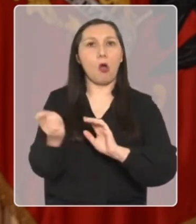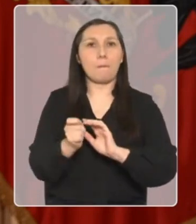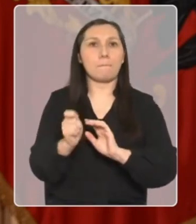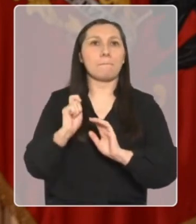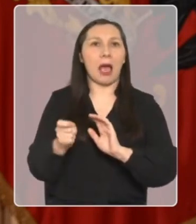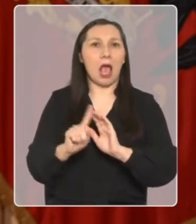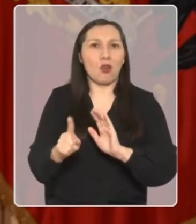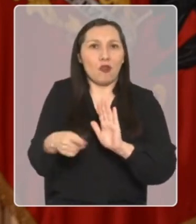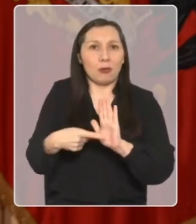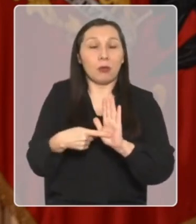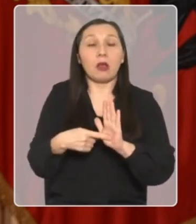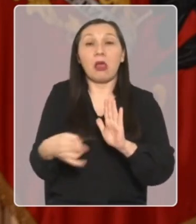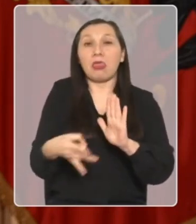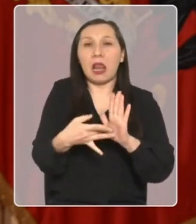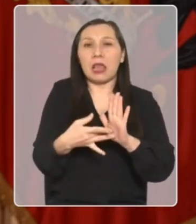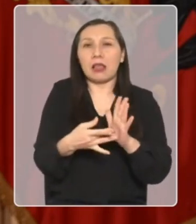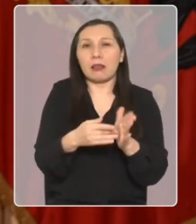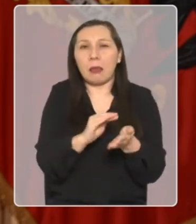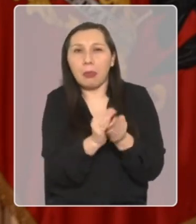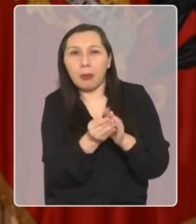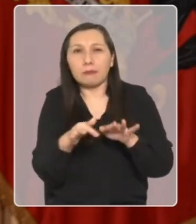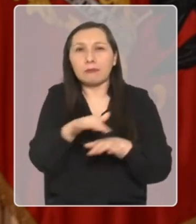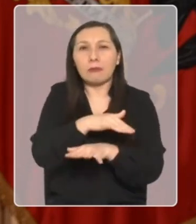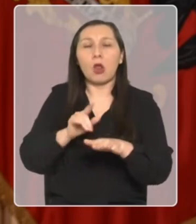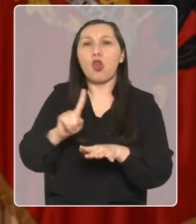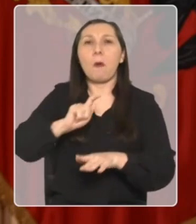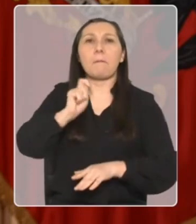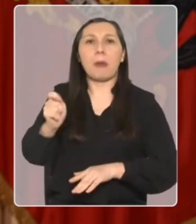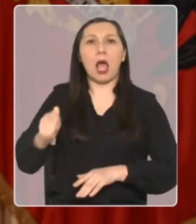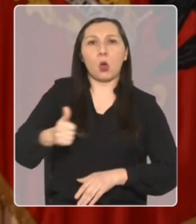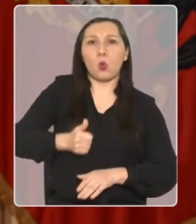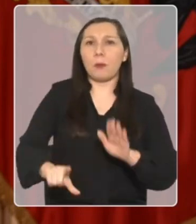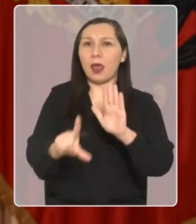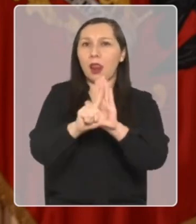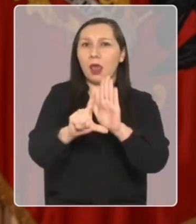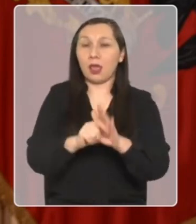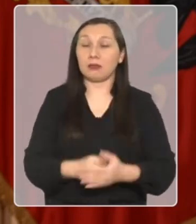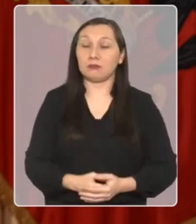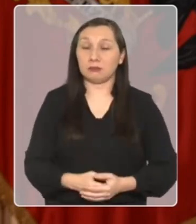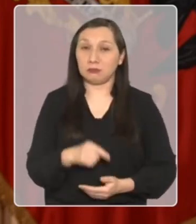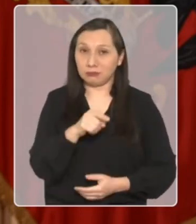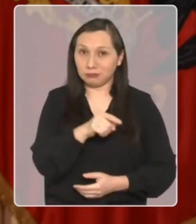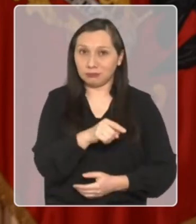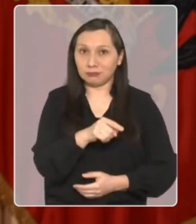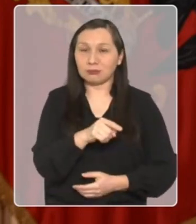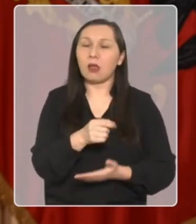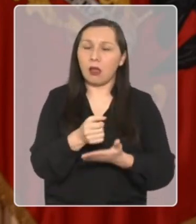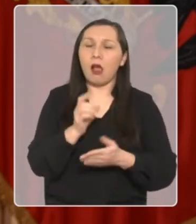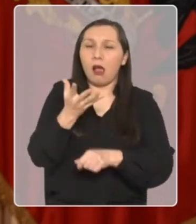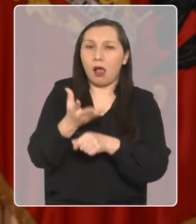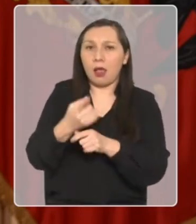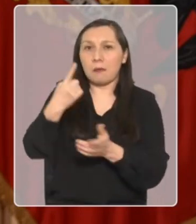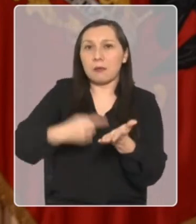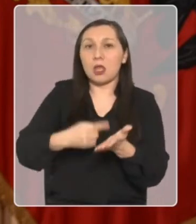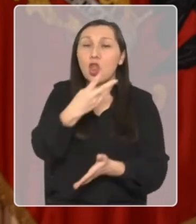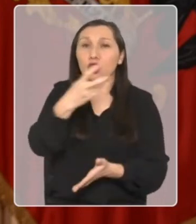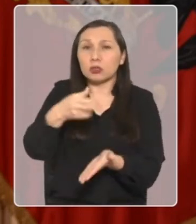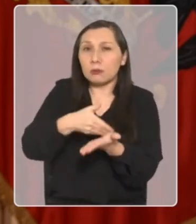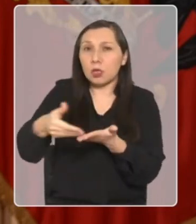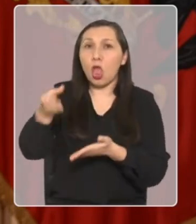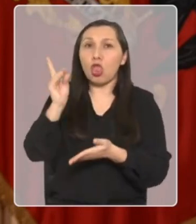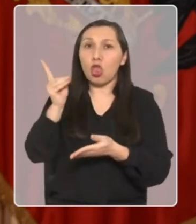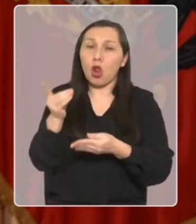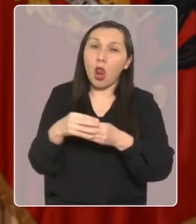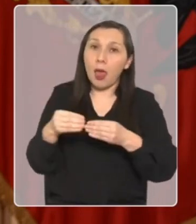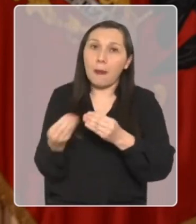de quienes mediante delitos o triquiñuelas evadían el cumplimiento de la ley. Con ello, contaremos con 1.200 millones de